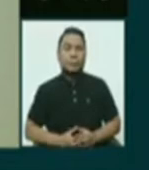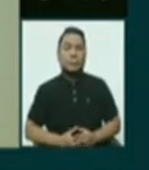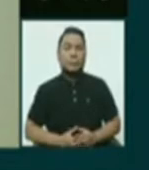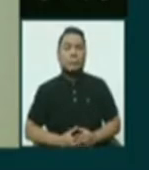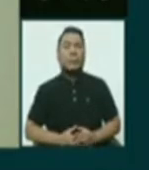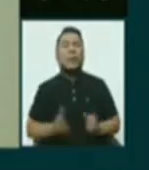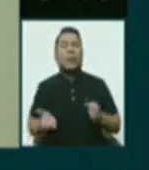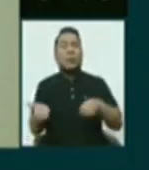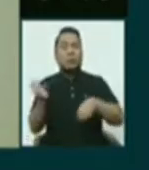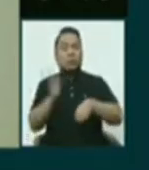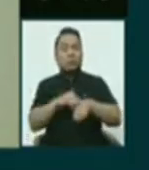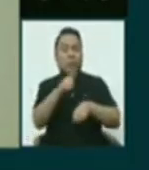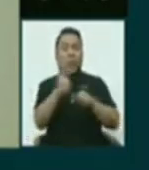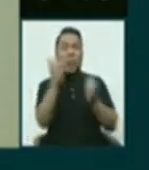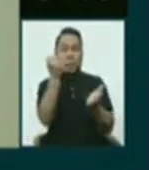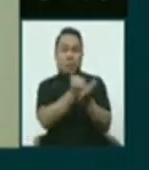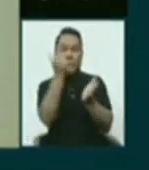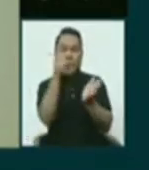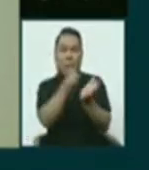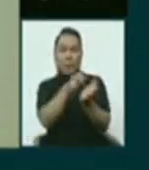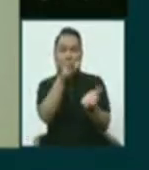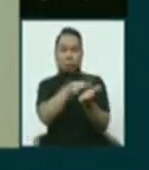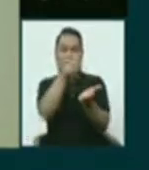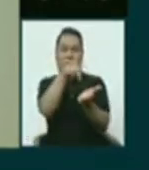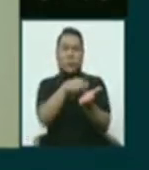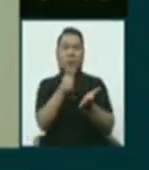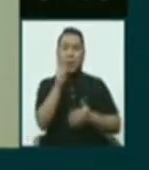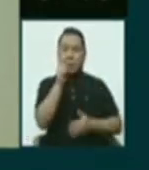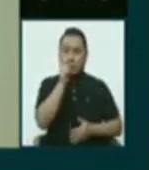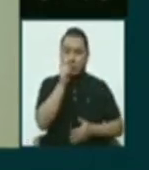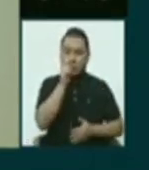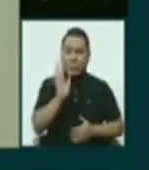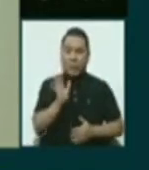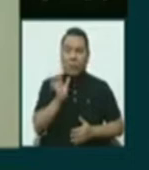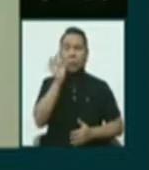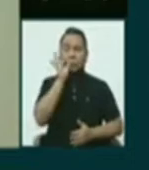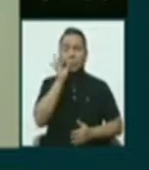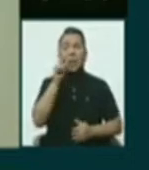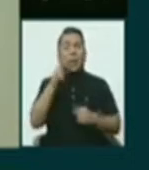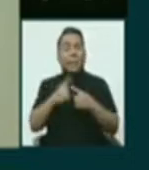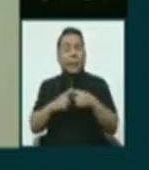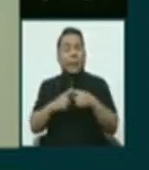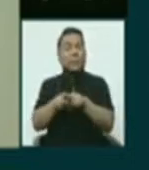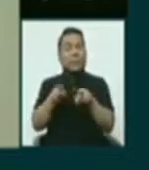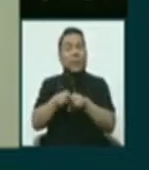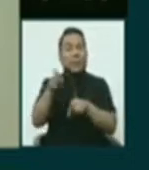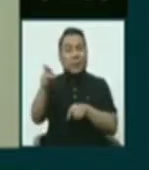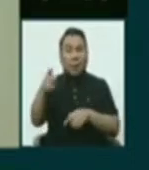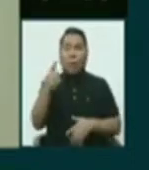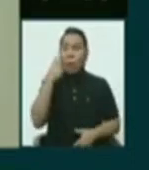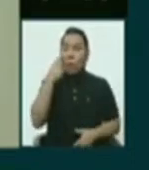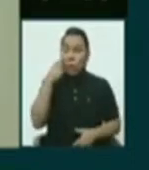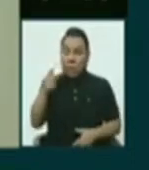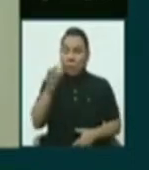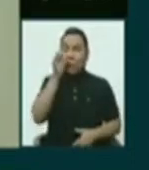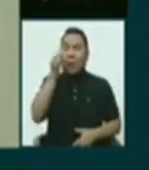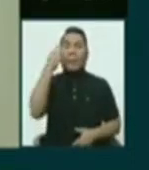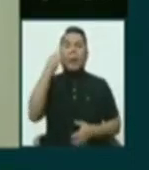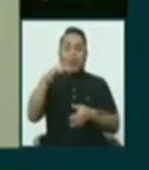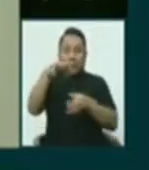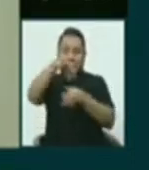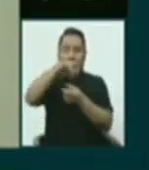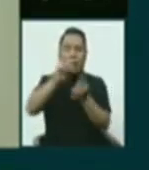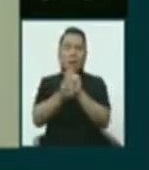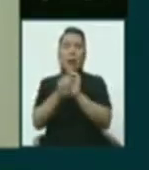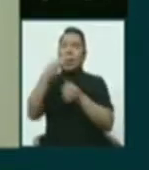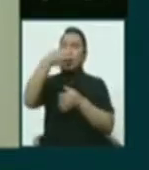Respecto a la legalización de la marihuana, pero con conocimiento que sea para medicina, está